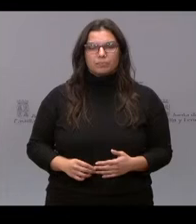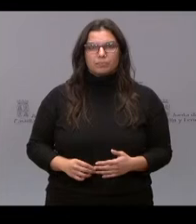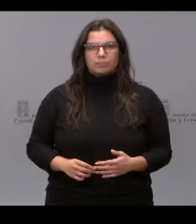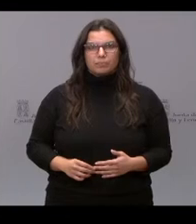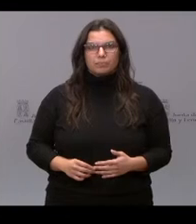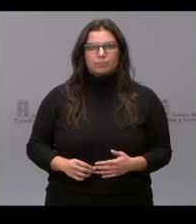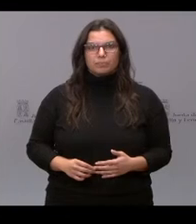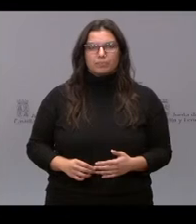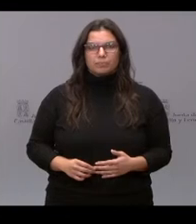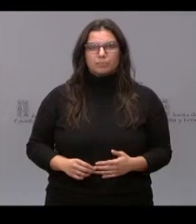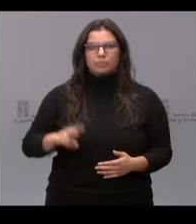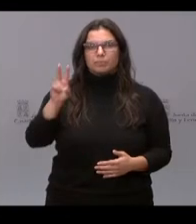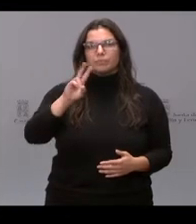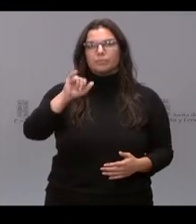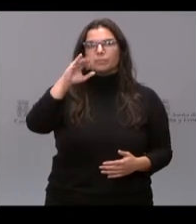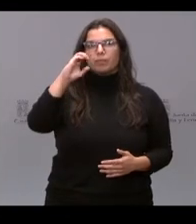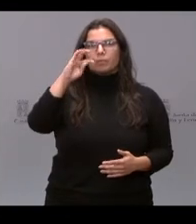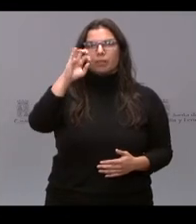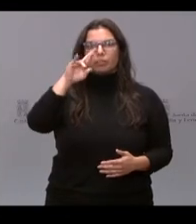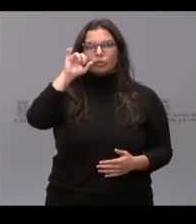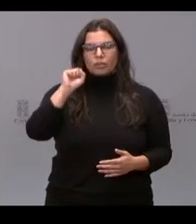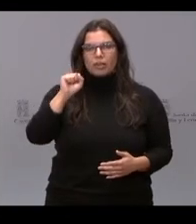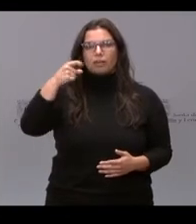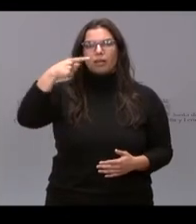Victoria Galán Rodríguez